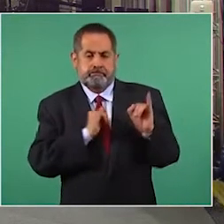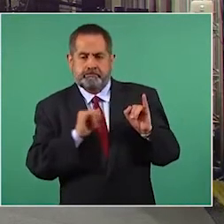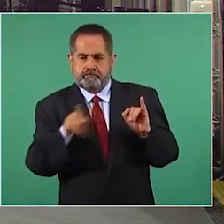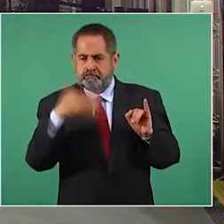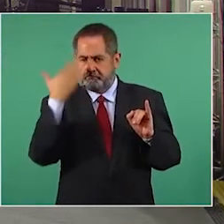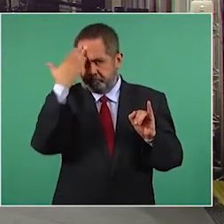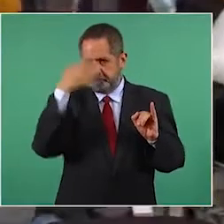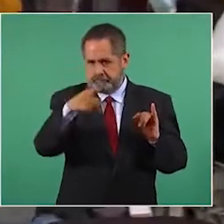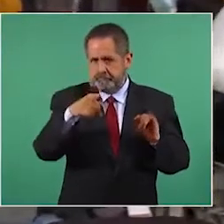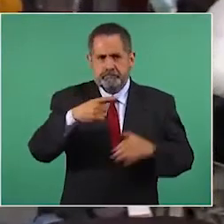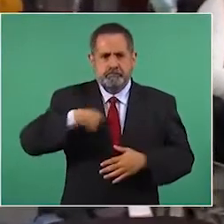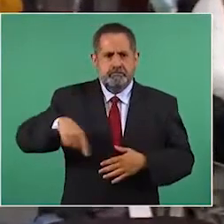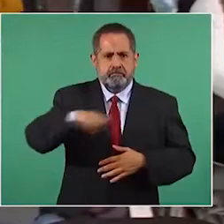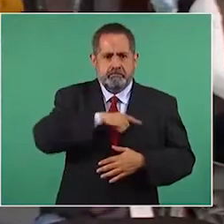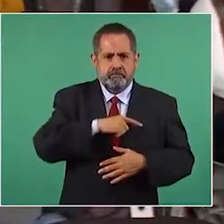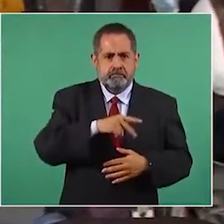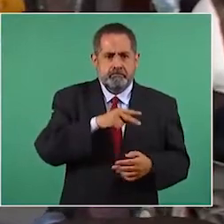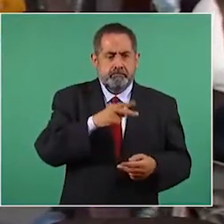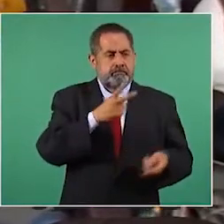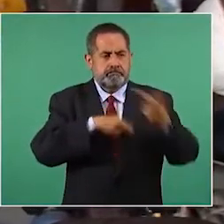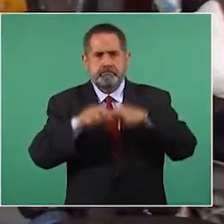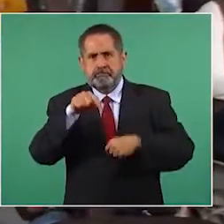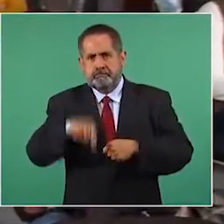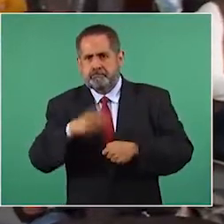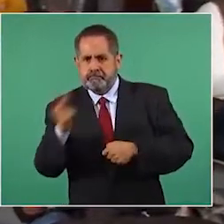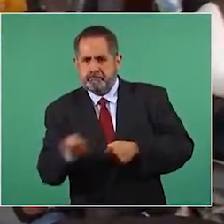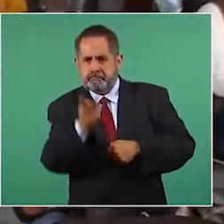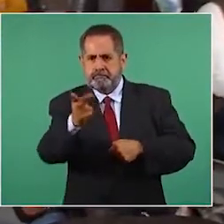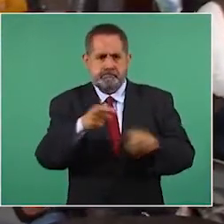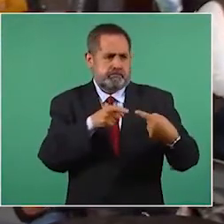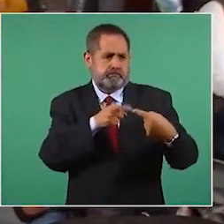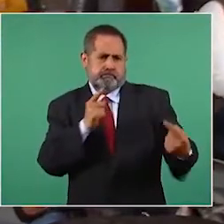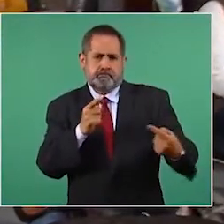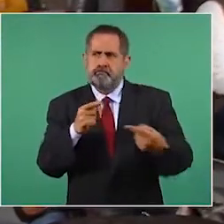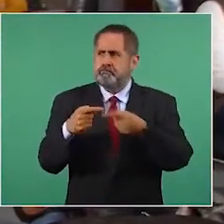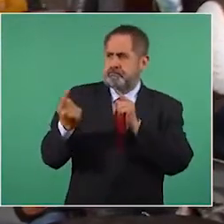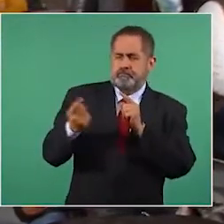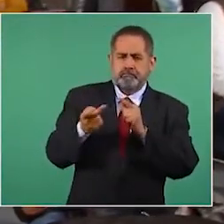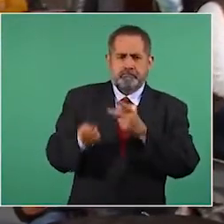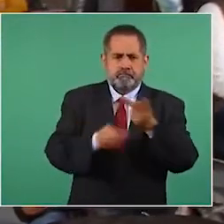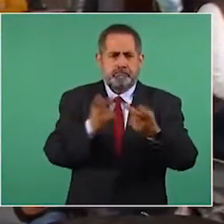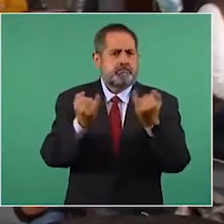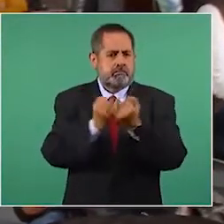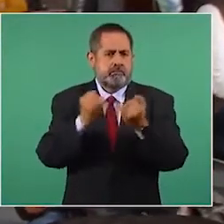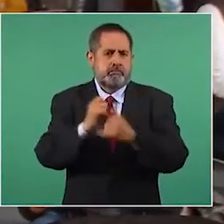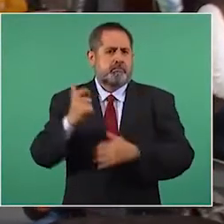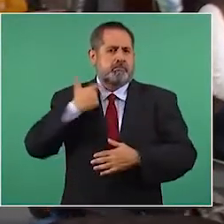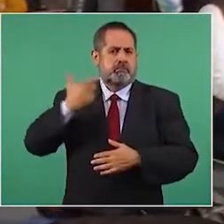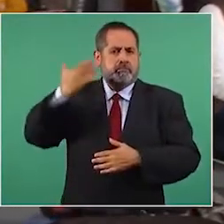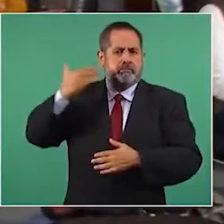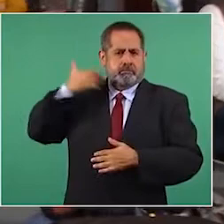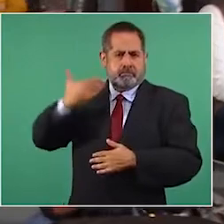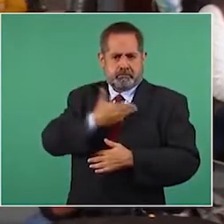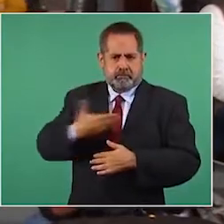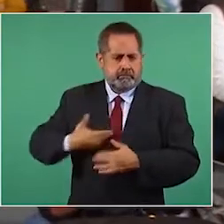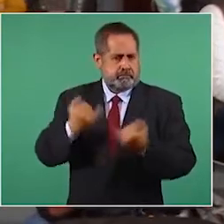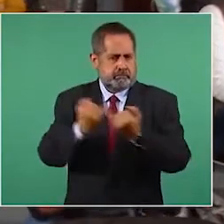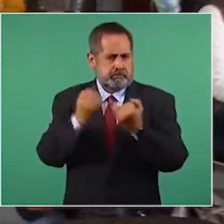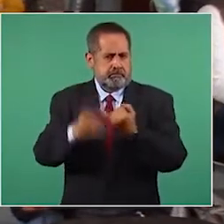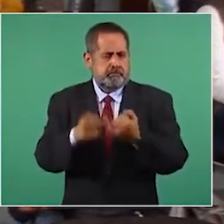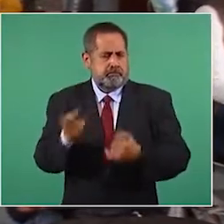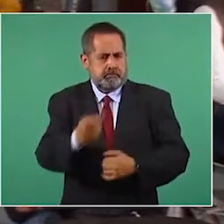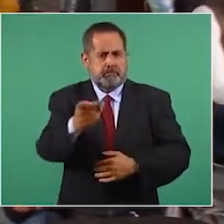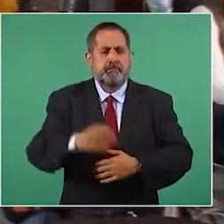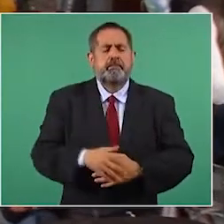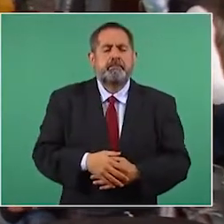sabe que parte de nuestra labor es venir a cuestionar, somos contrapoder, así como lo hicimos con otros presidentes antes. Yo